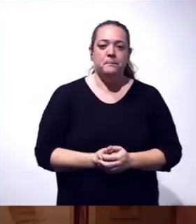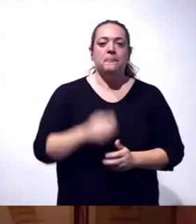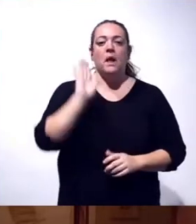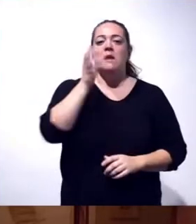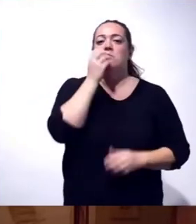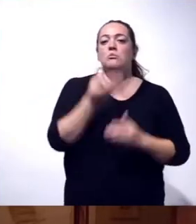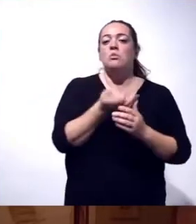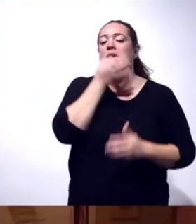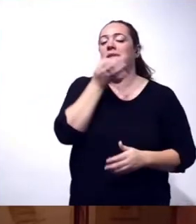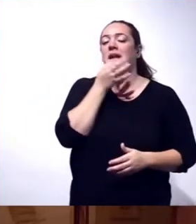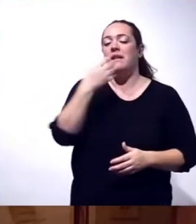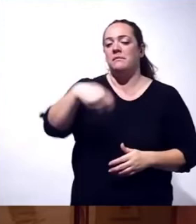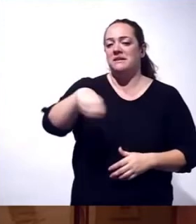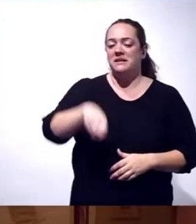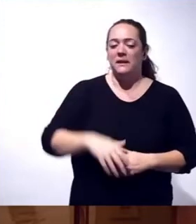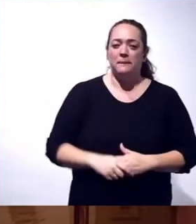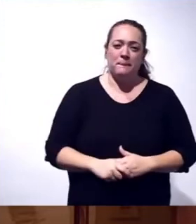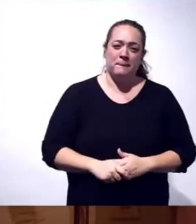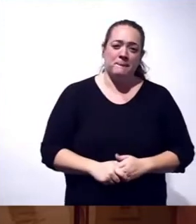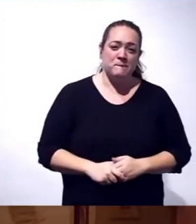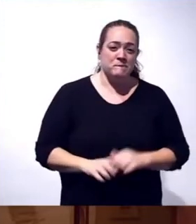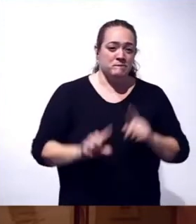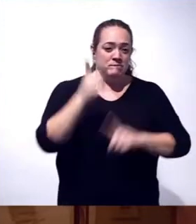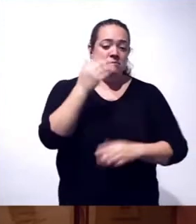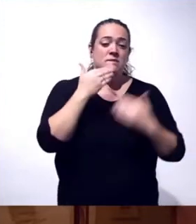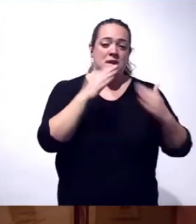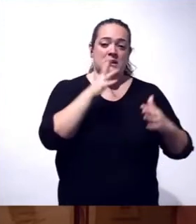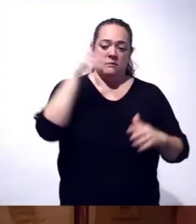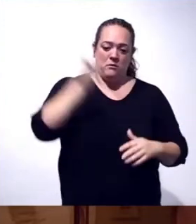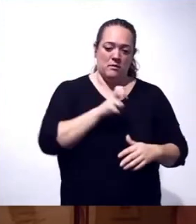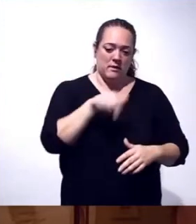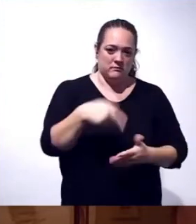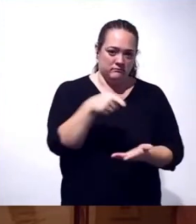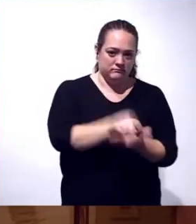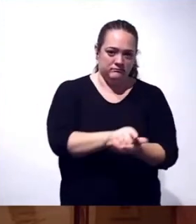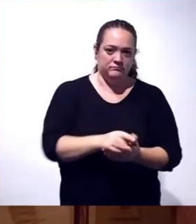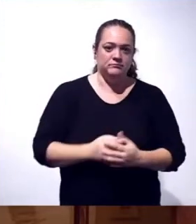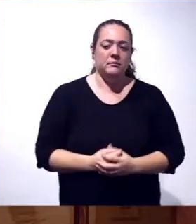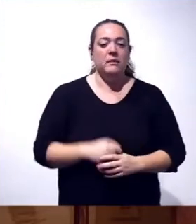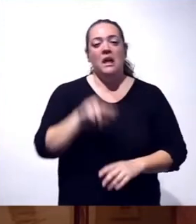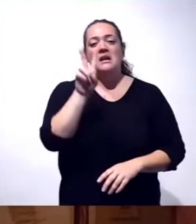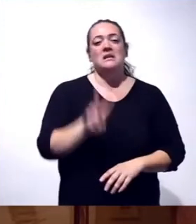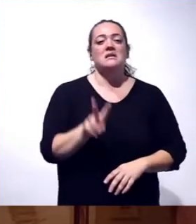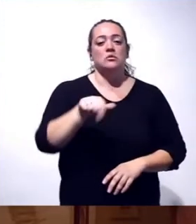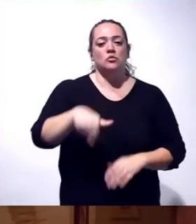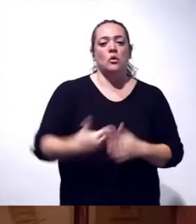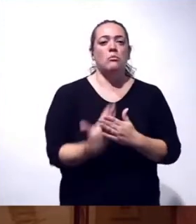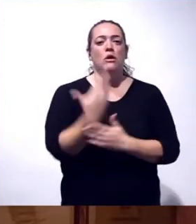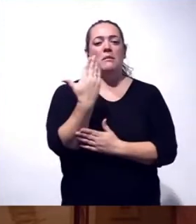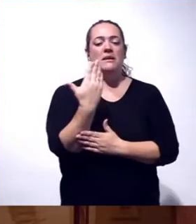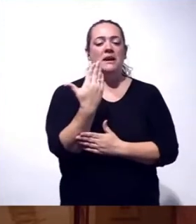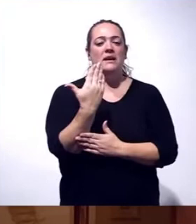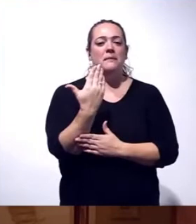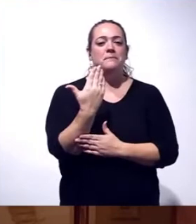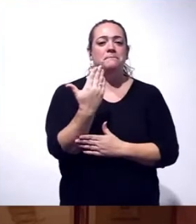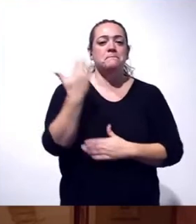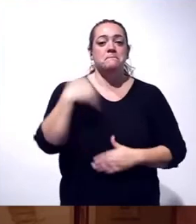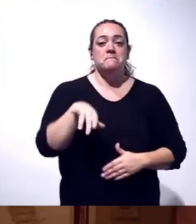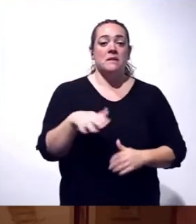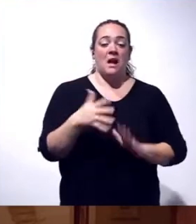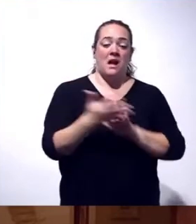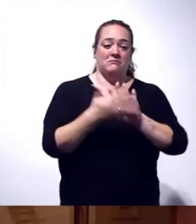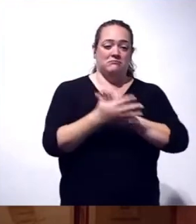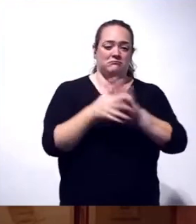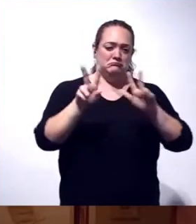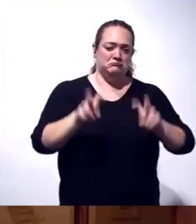Buenas tardes, presidente. En primer lugar, gracias por estar aquí otra vez. En segundo lugar, esta mañana, y hablando de La